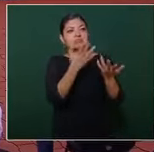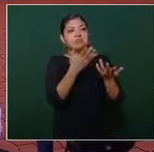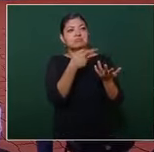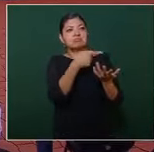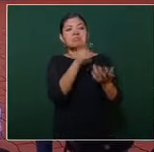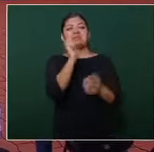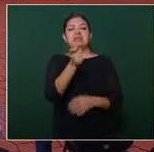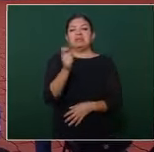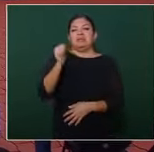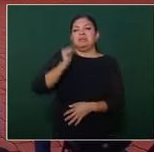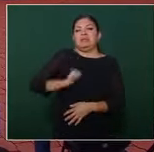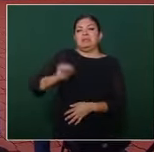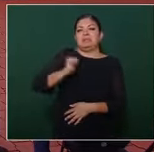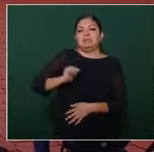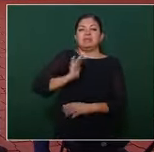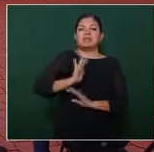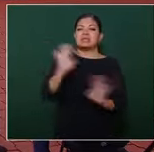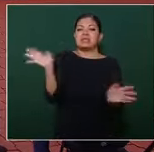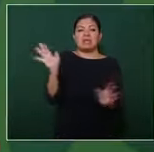caducos